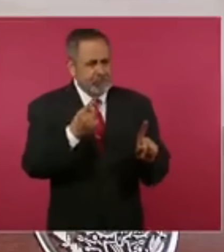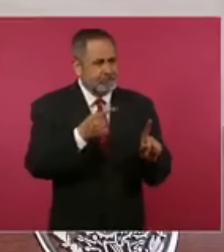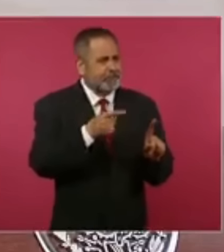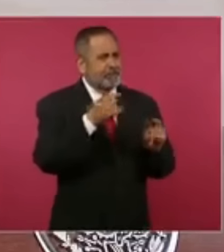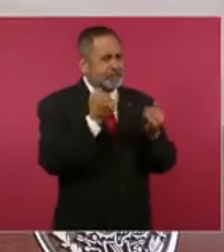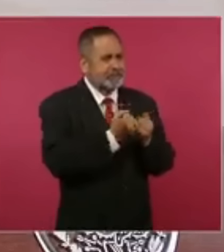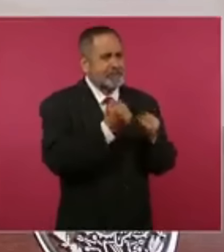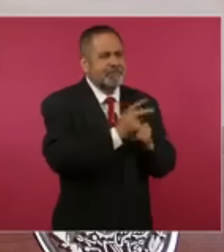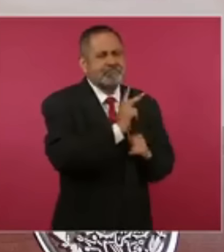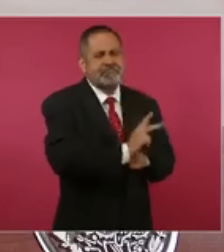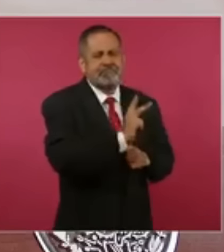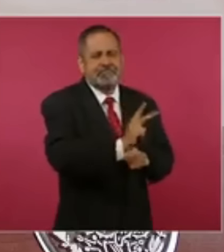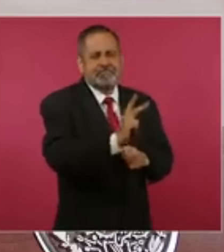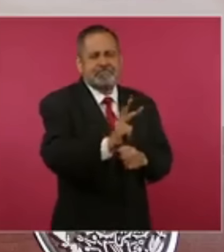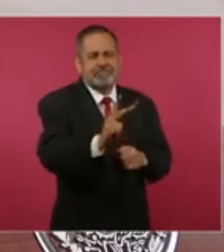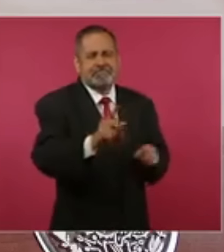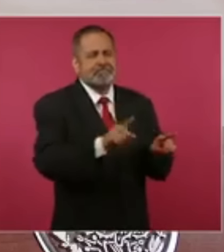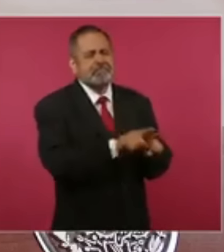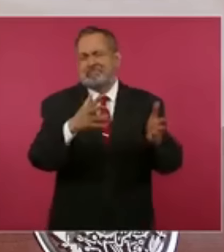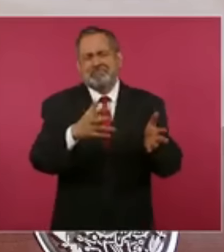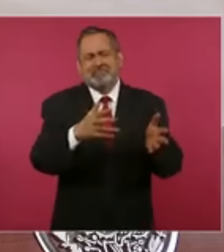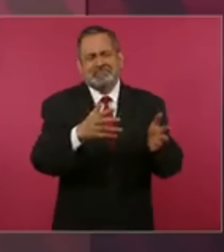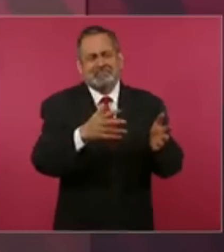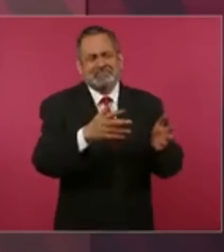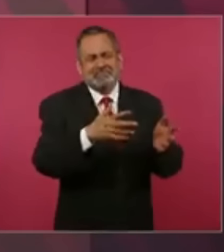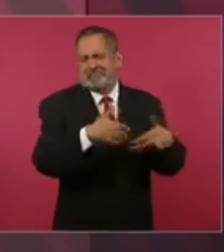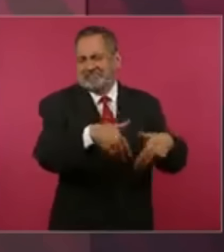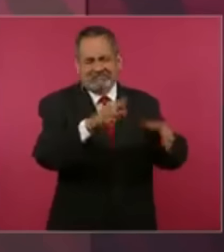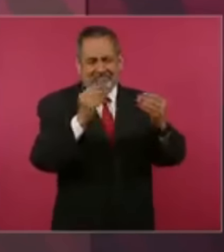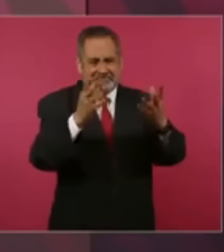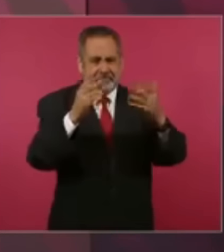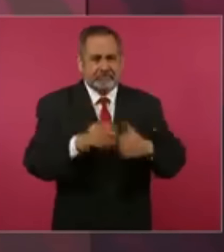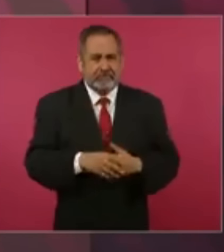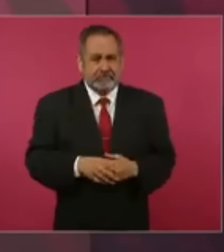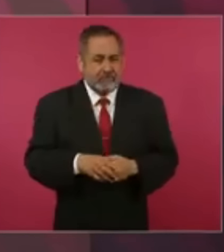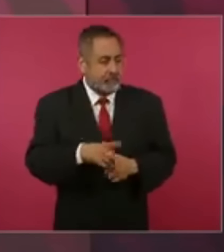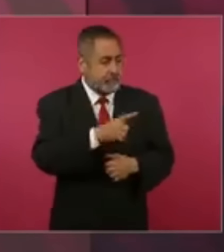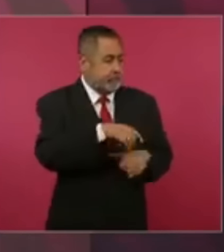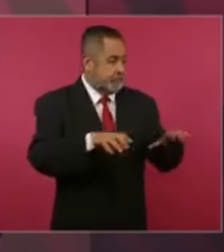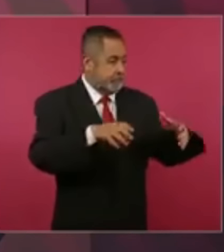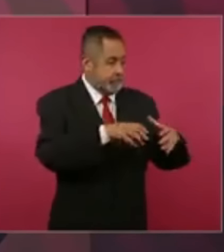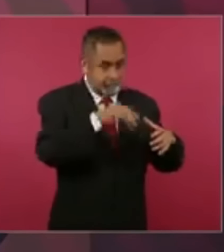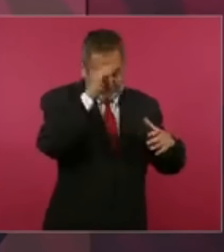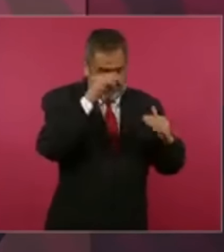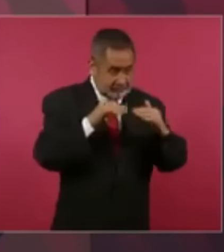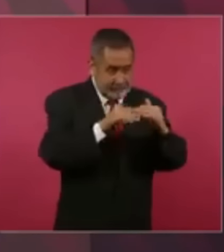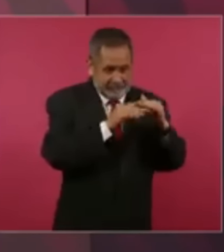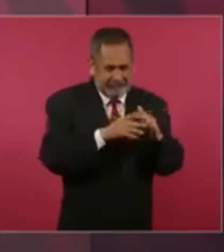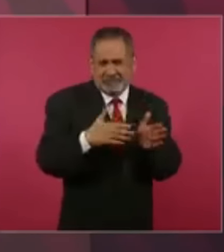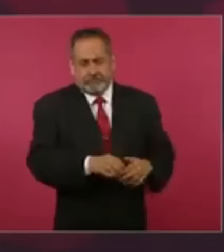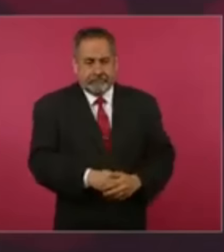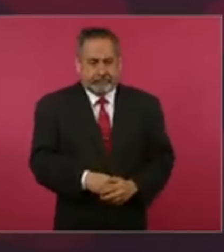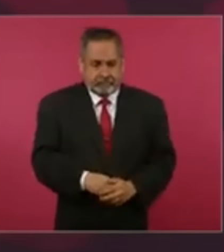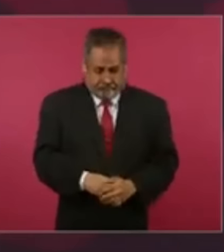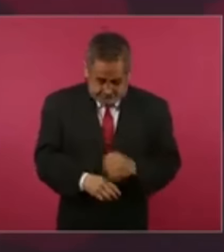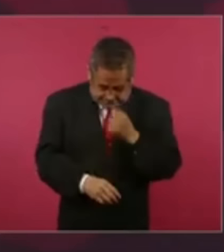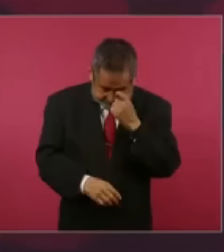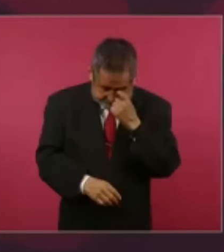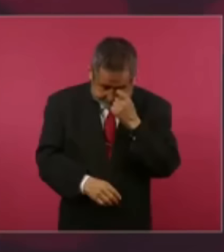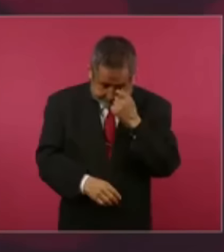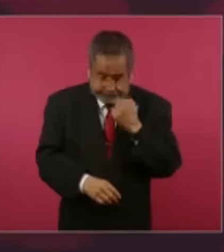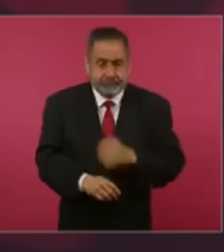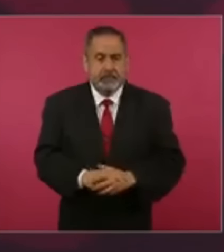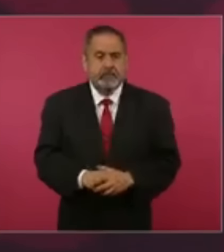son muchos, cientos. Y si hablamos del pensamiento conservador, son millones en México. Y